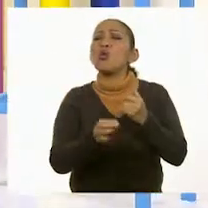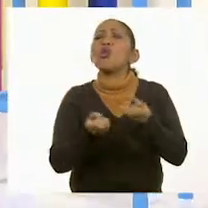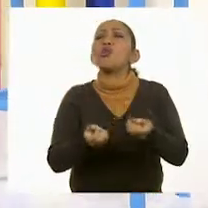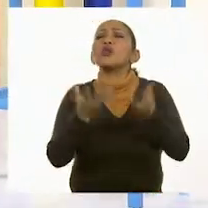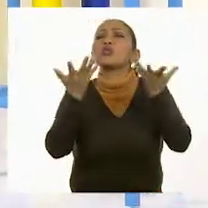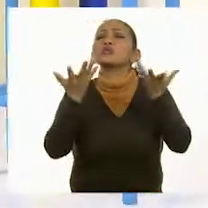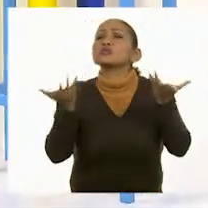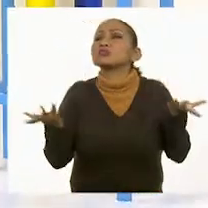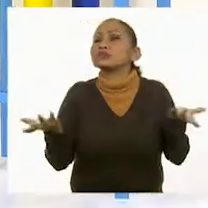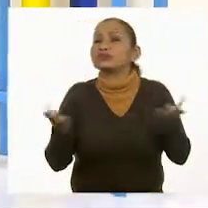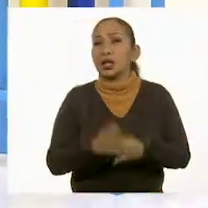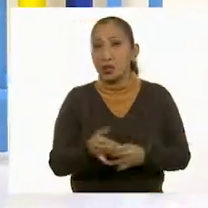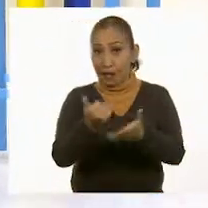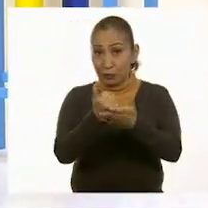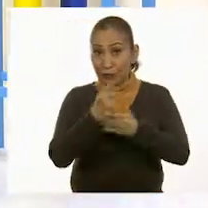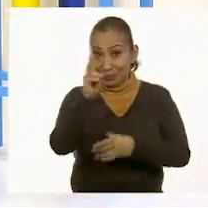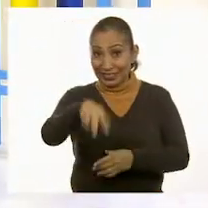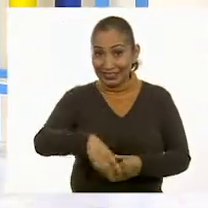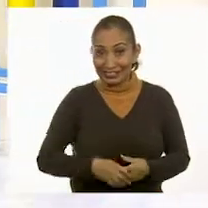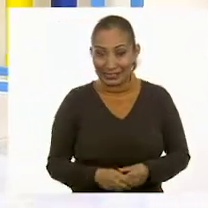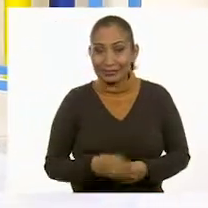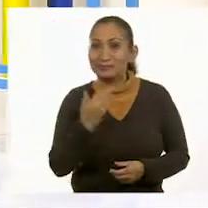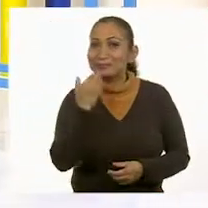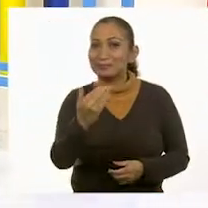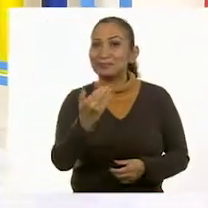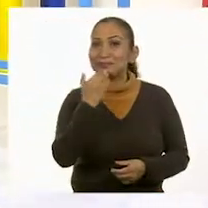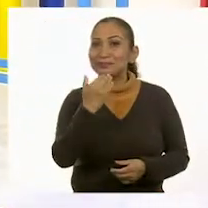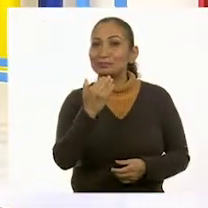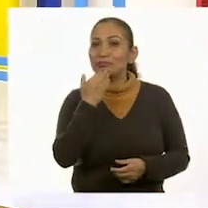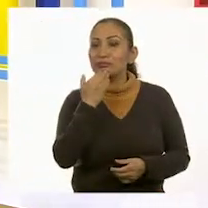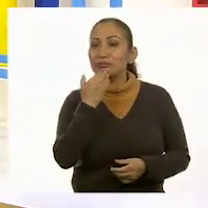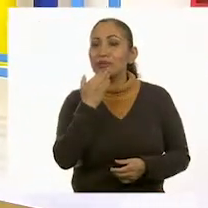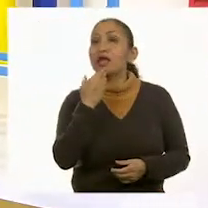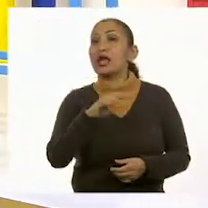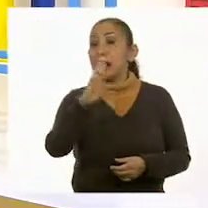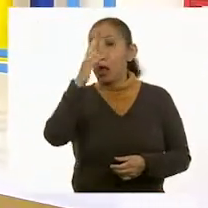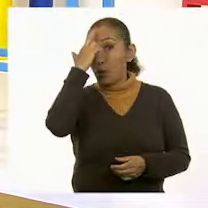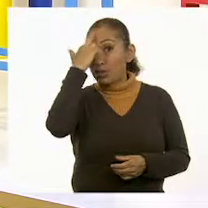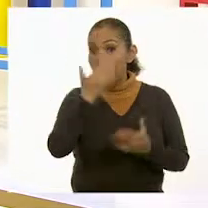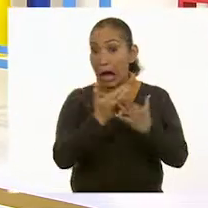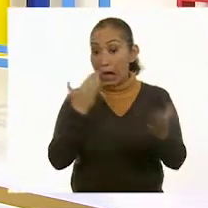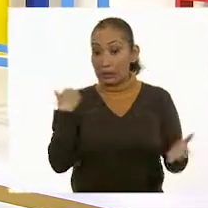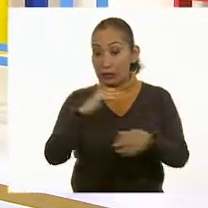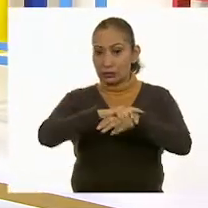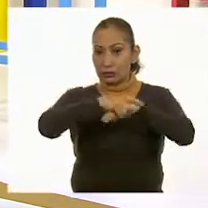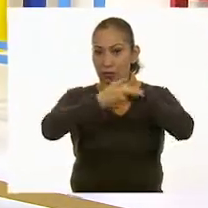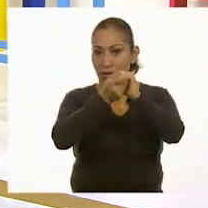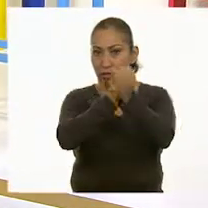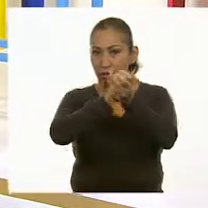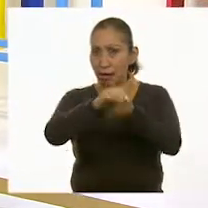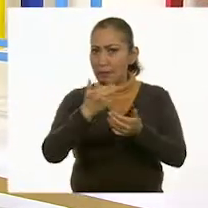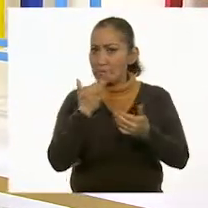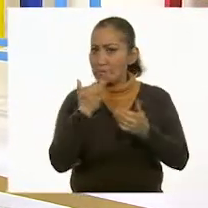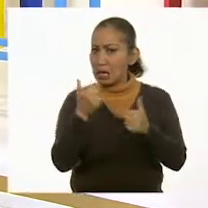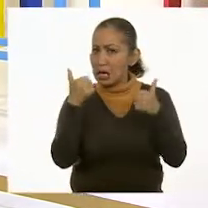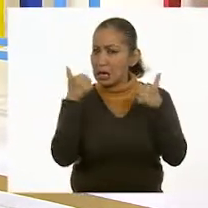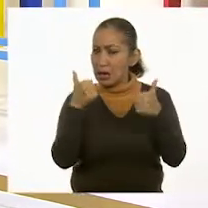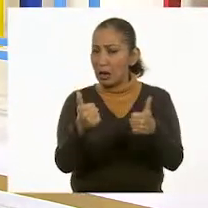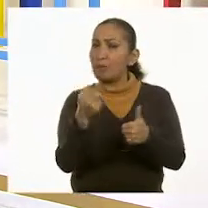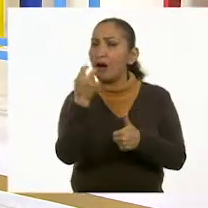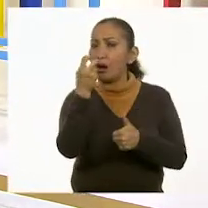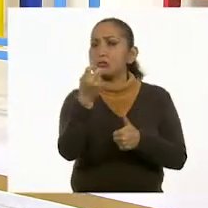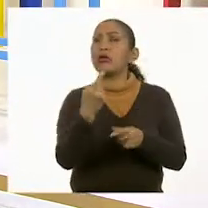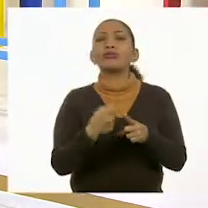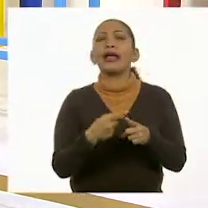¿cuántos son? Nos van a ayudar, ¿verdad? Muy bien, pero antes recuerden que tenemos que lavarnos las manos muy bien y para